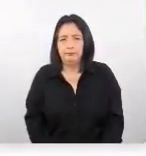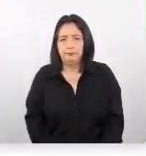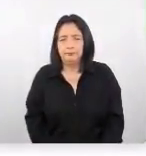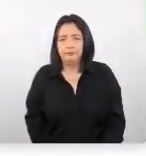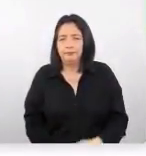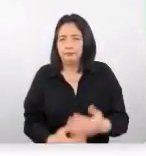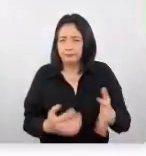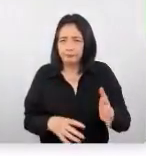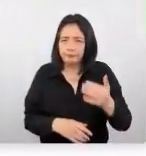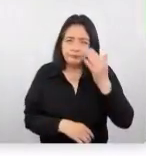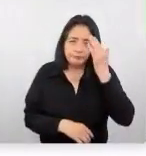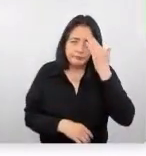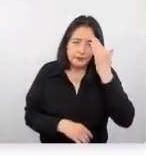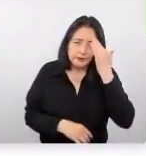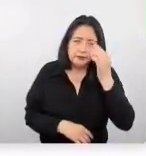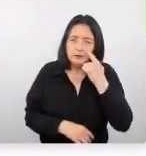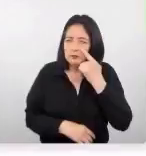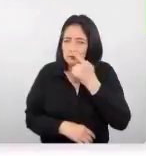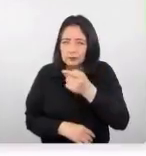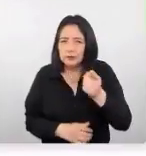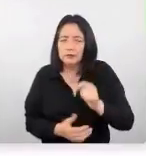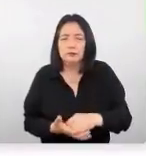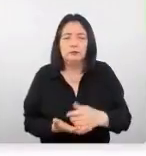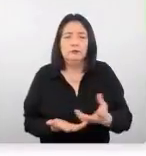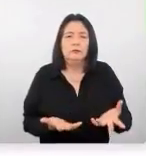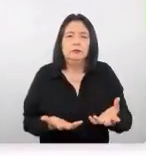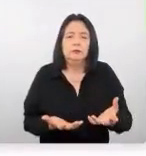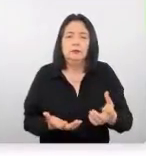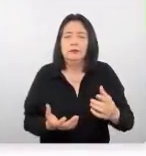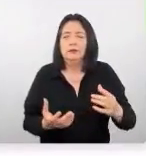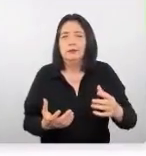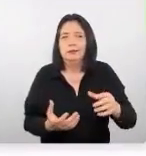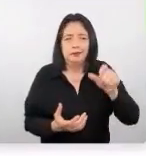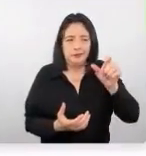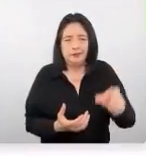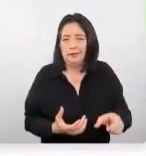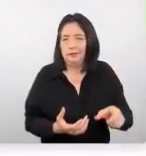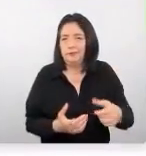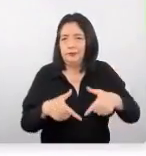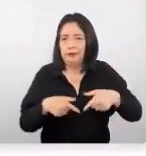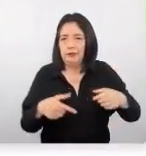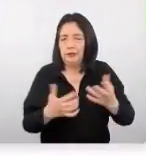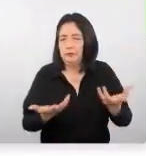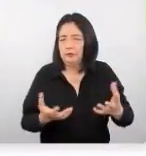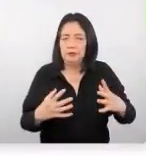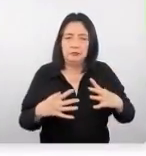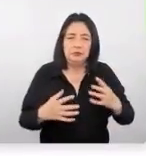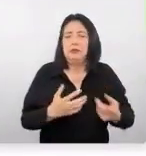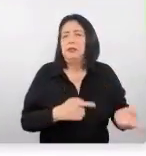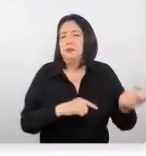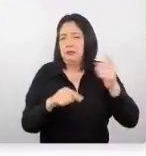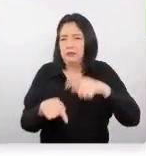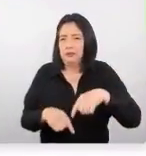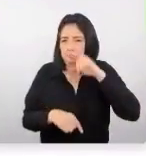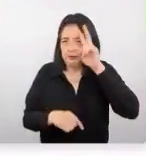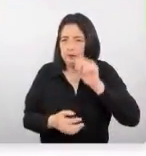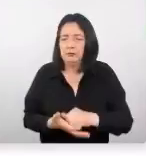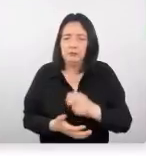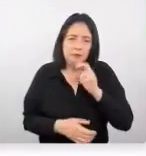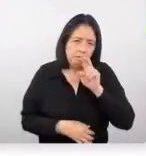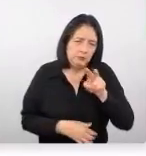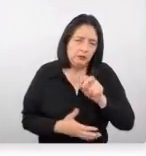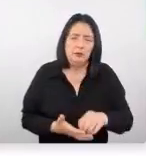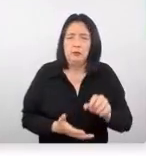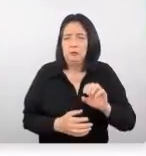conozcamos ahora un poco sobre el vacacionista japonés que visita nuestro país vamos a ver que hay una